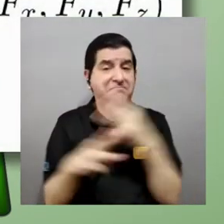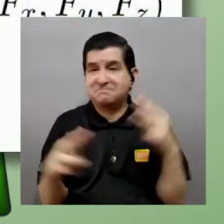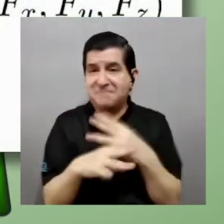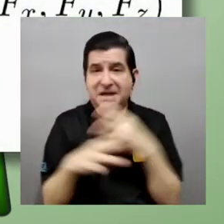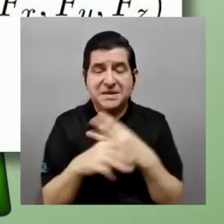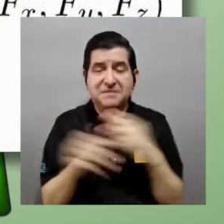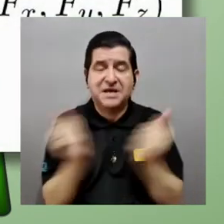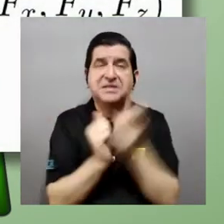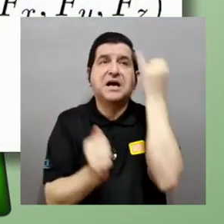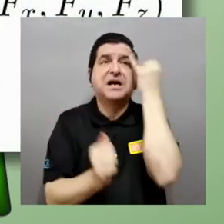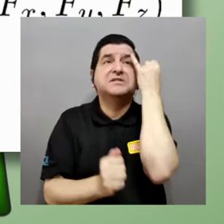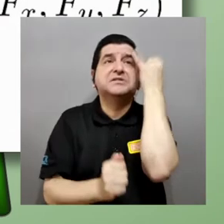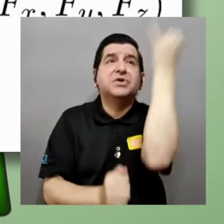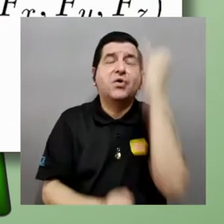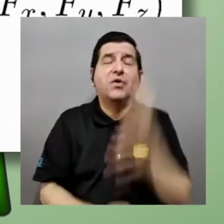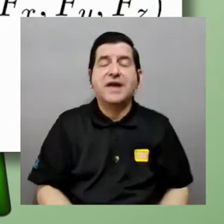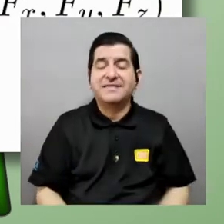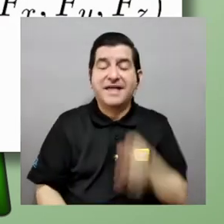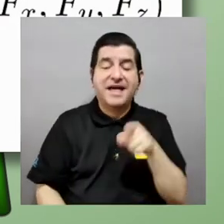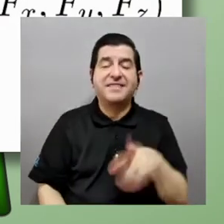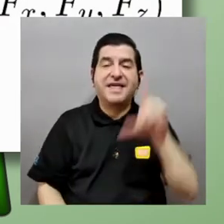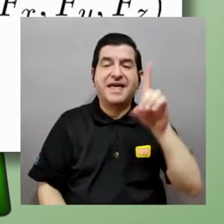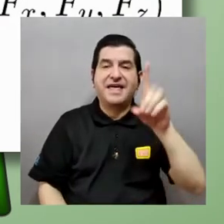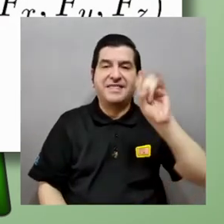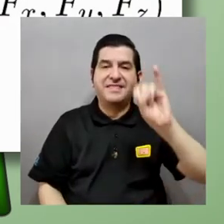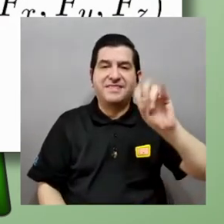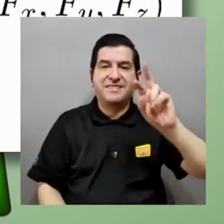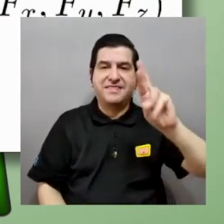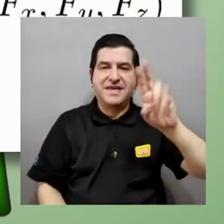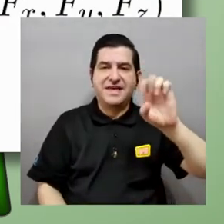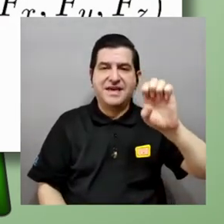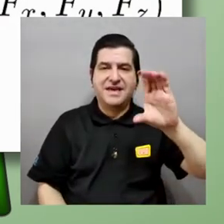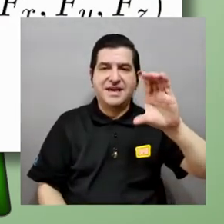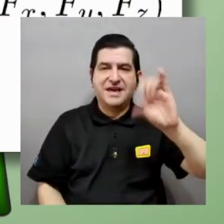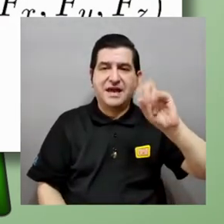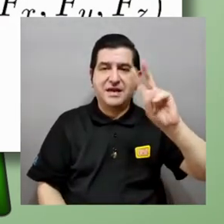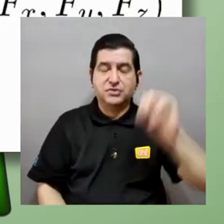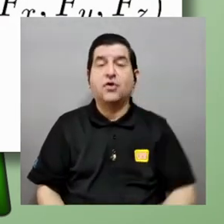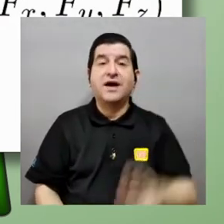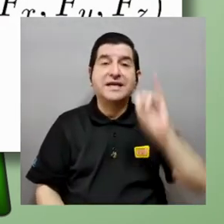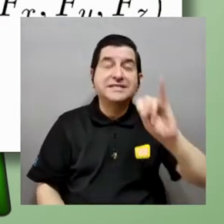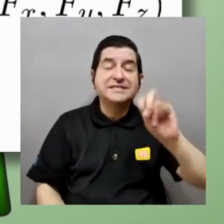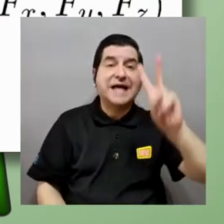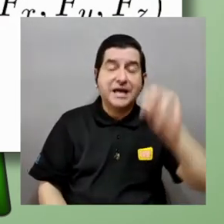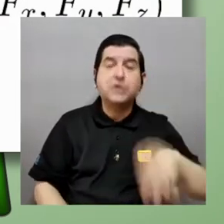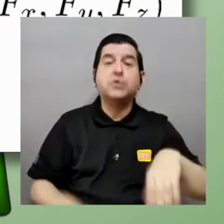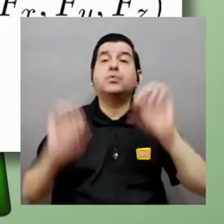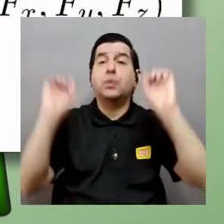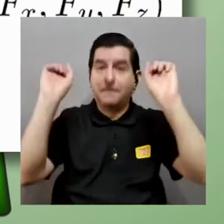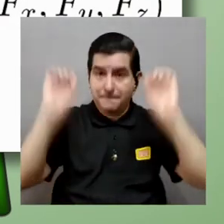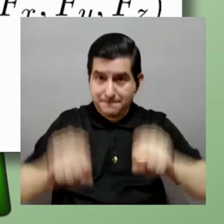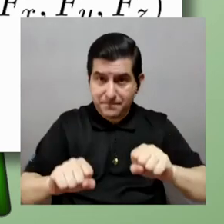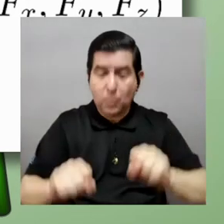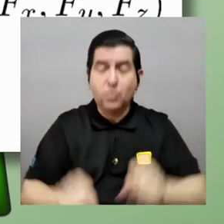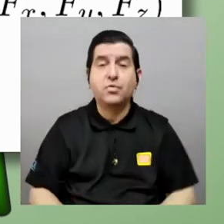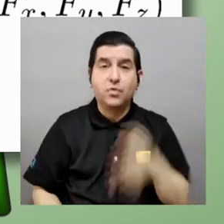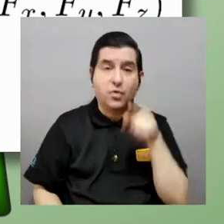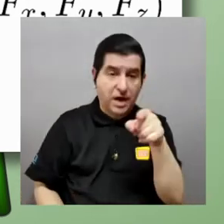realmente matemáticas con ese concepto de dirección Newton nos proporcionó una forma de cómo volver